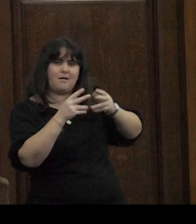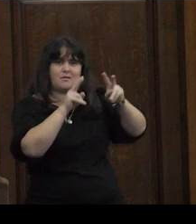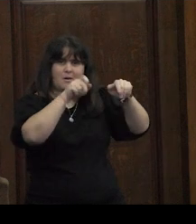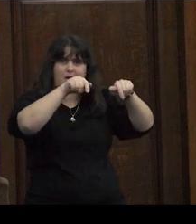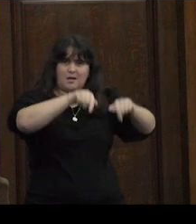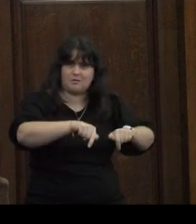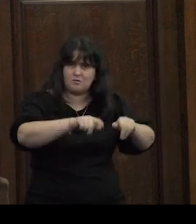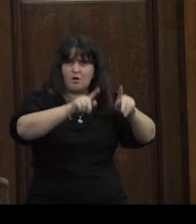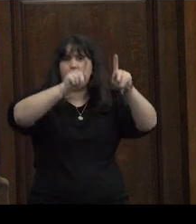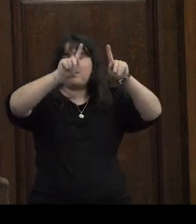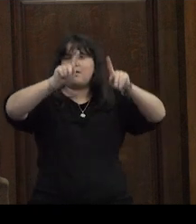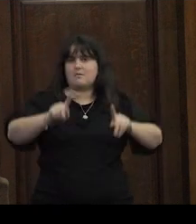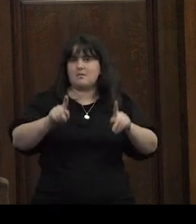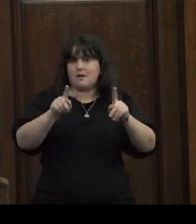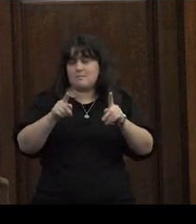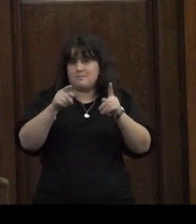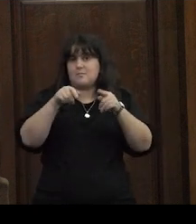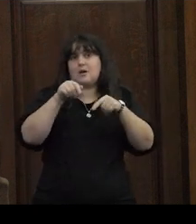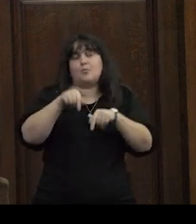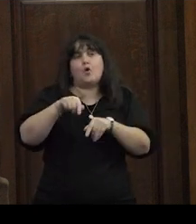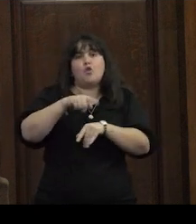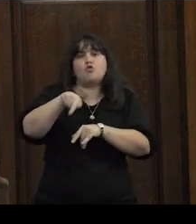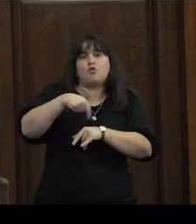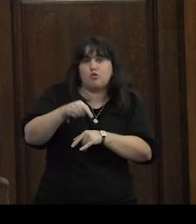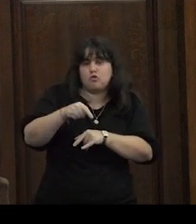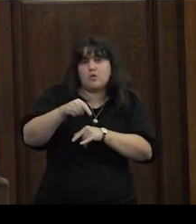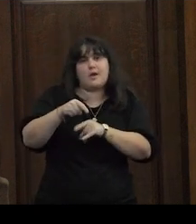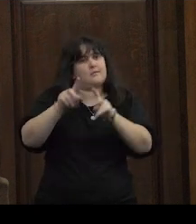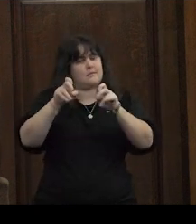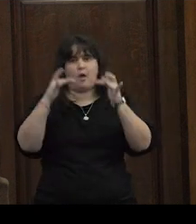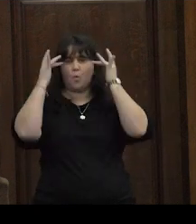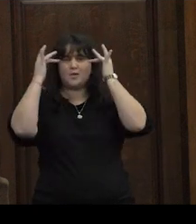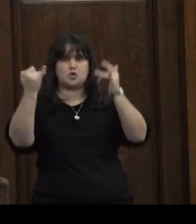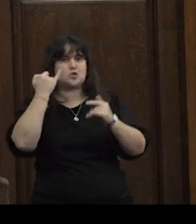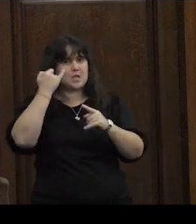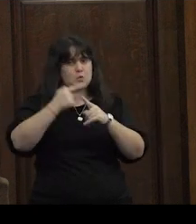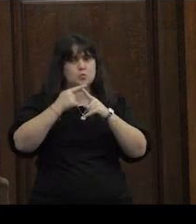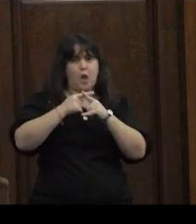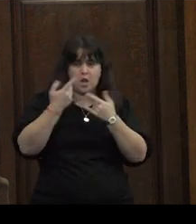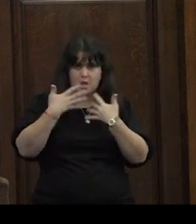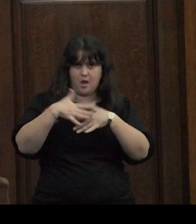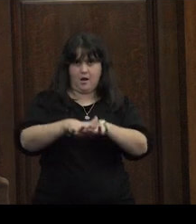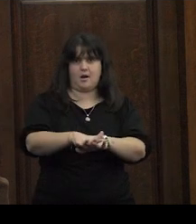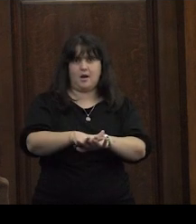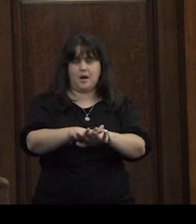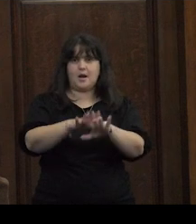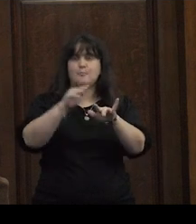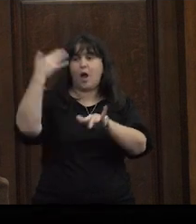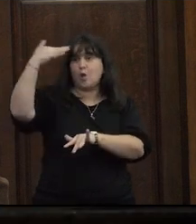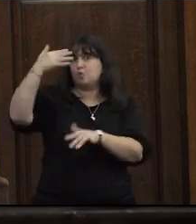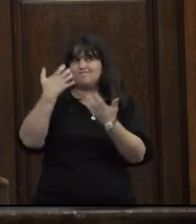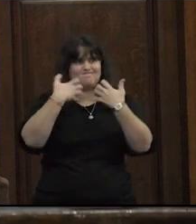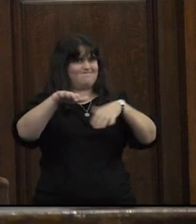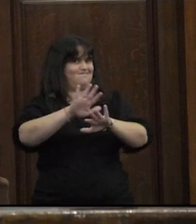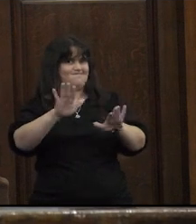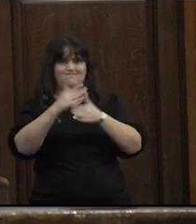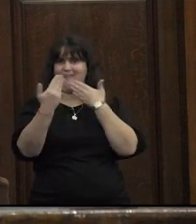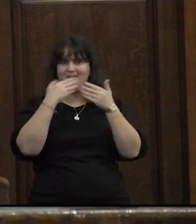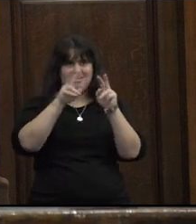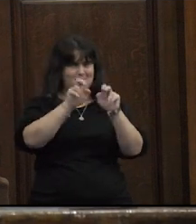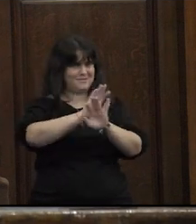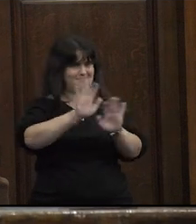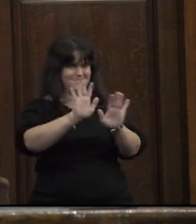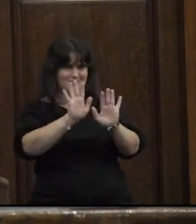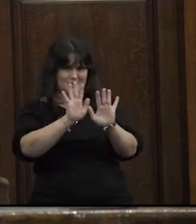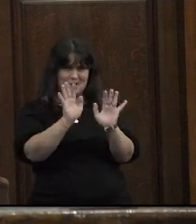temas y puntualmente un ámbito donde aparece es en el campo de la educación sexual integral ¿no? que los adultos no quieren hablar de estos temas